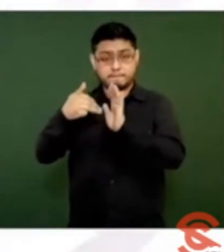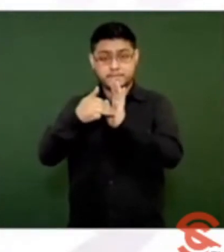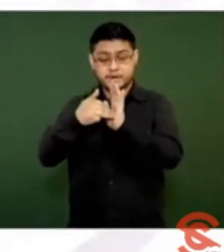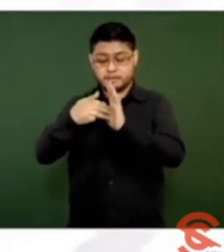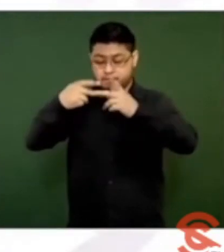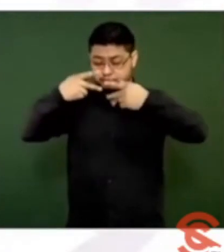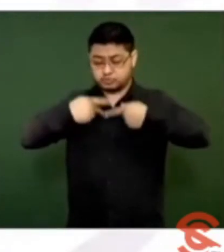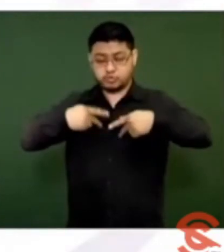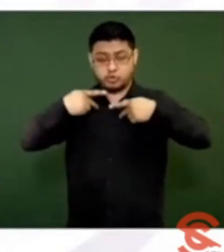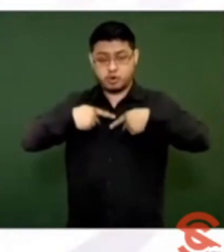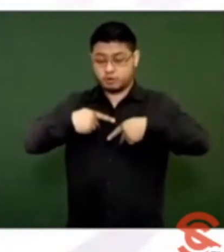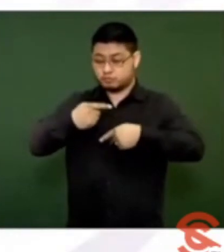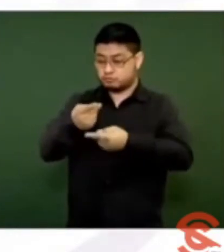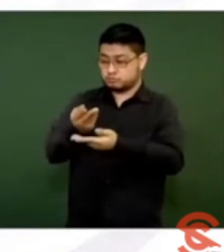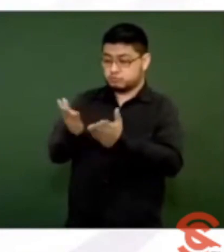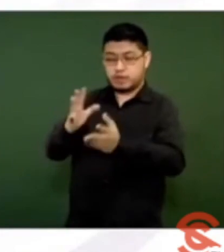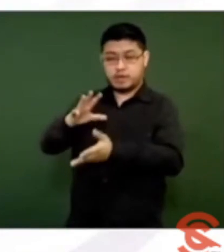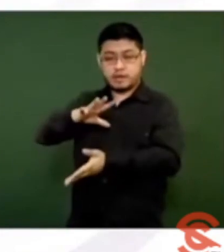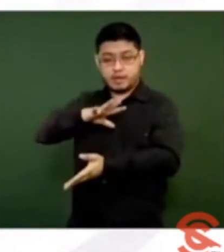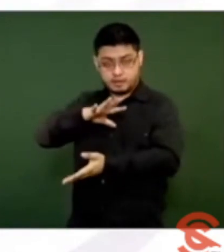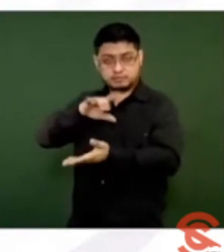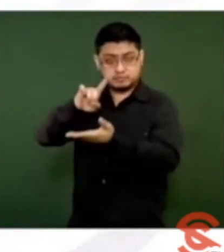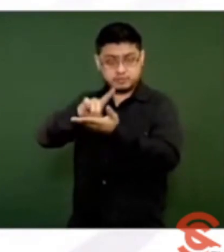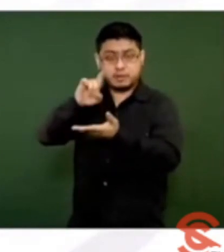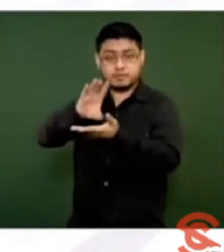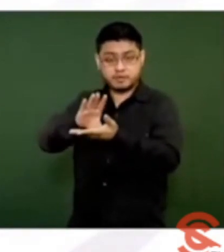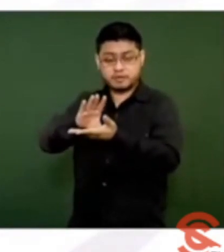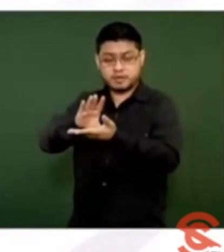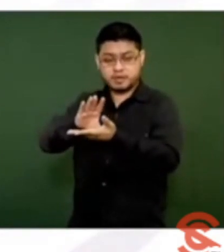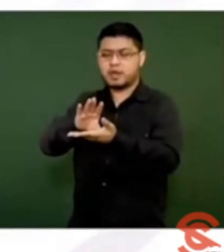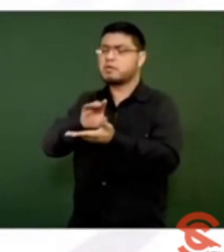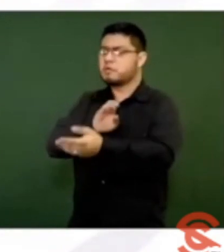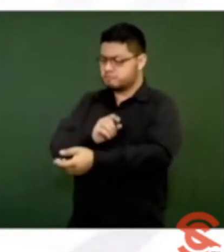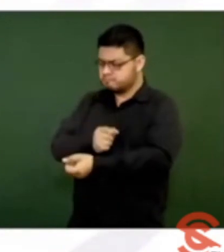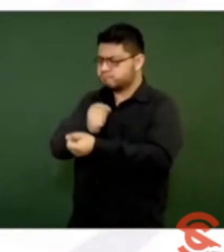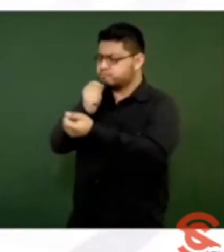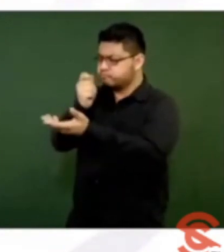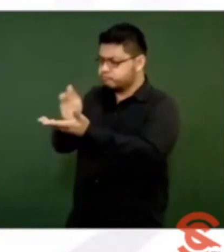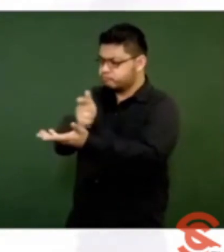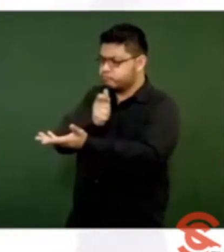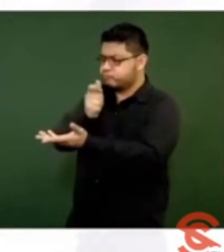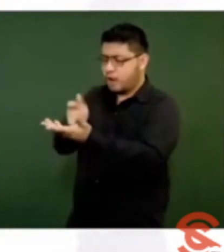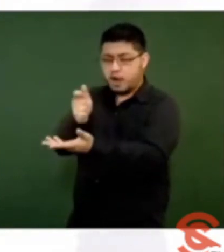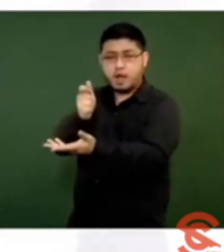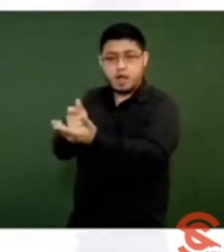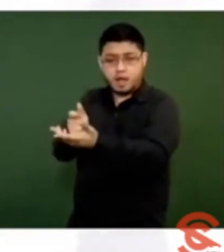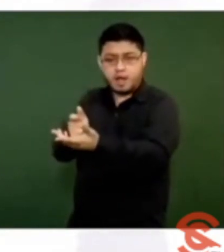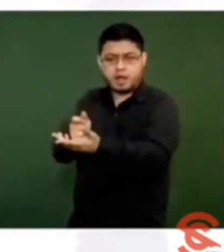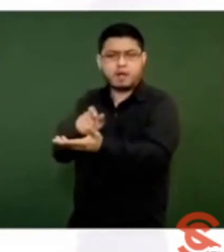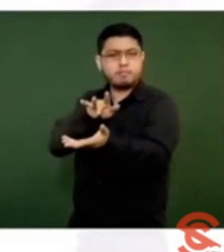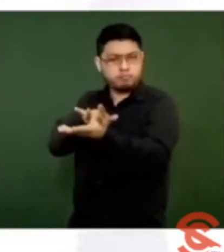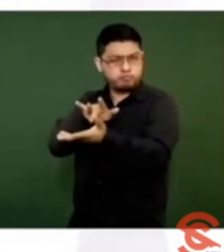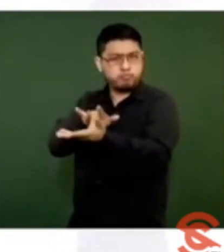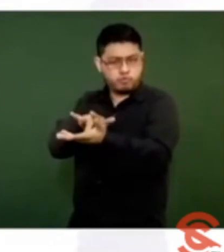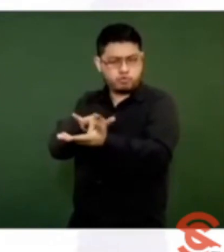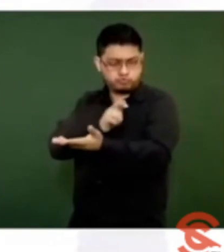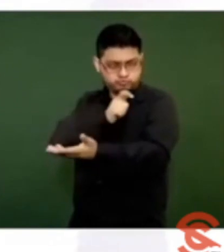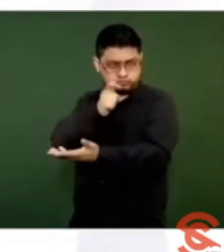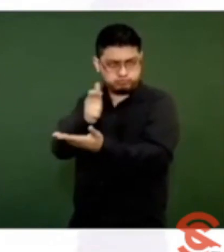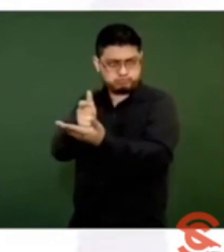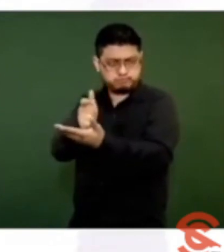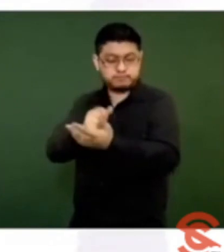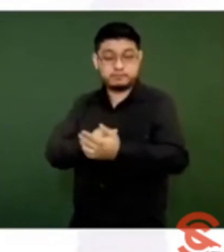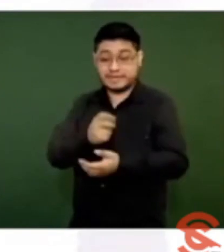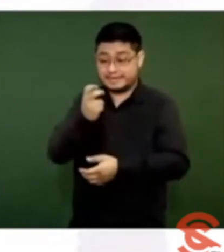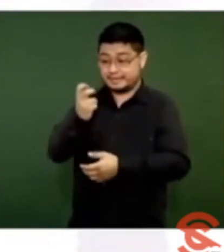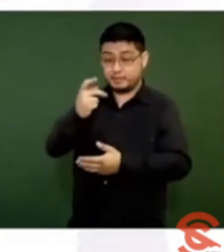con discapacidad son beneficiadas con pensiones. Ese programa se aplica ya